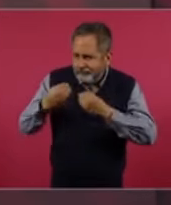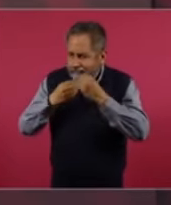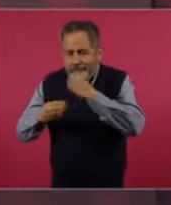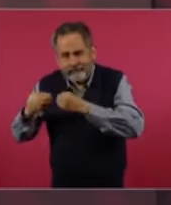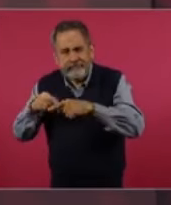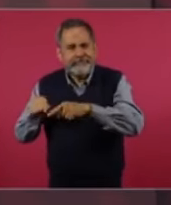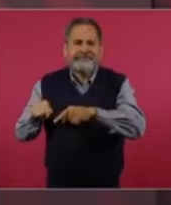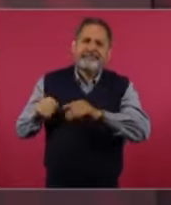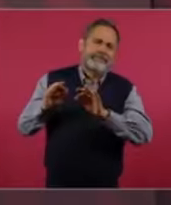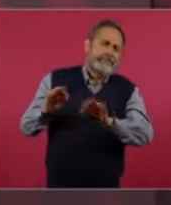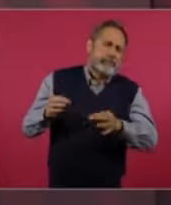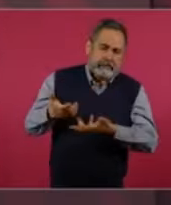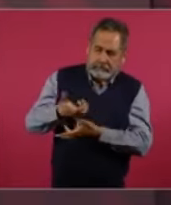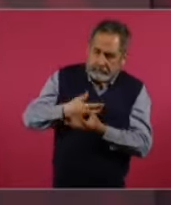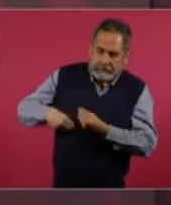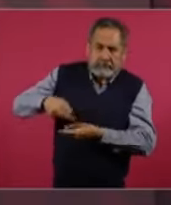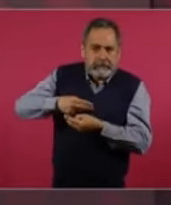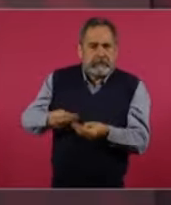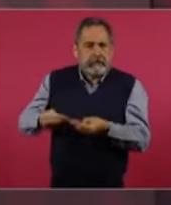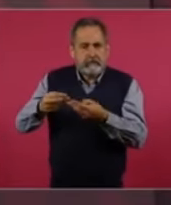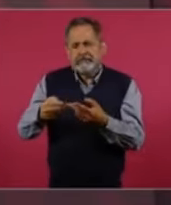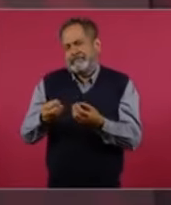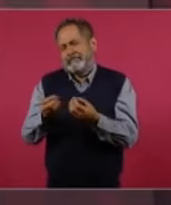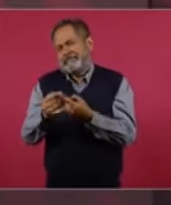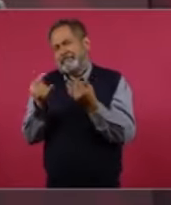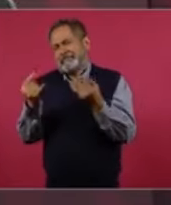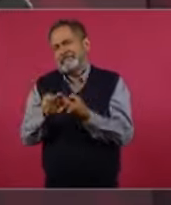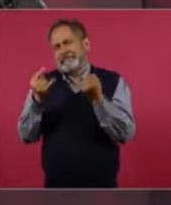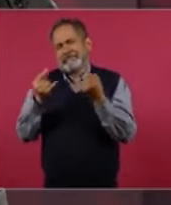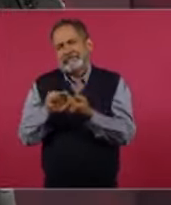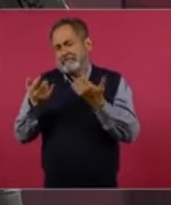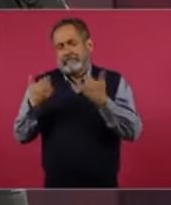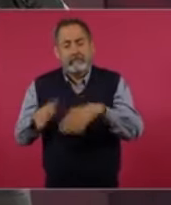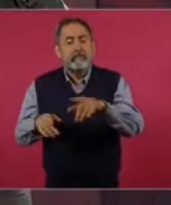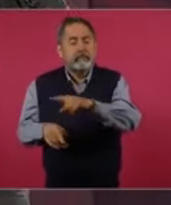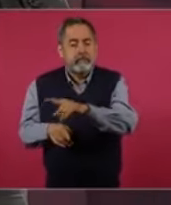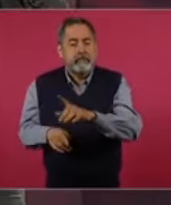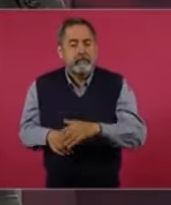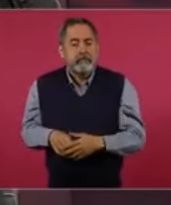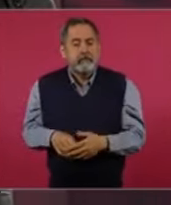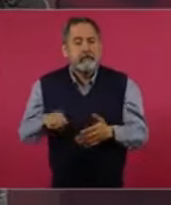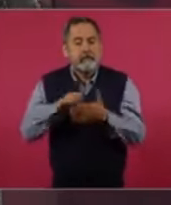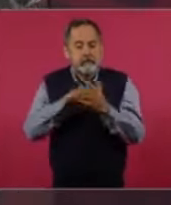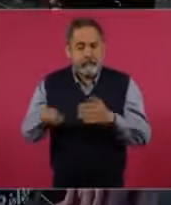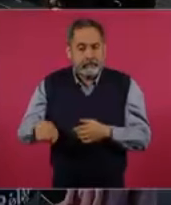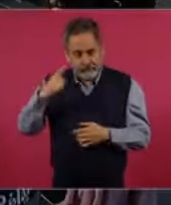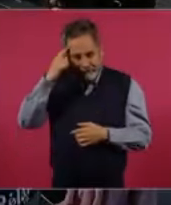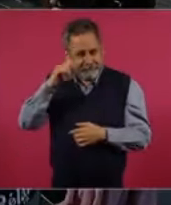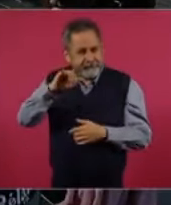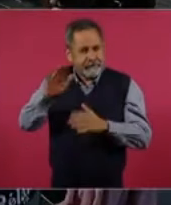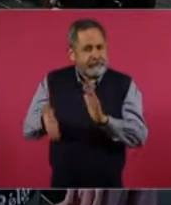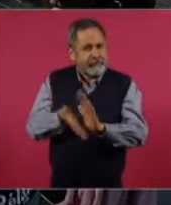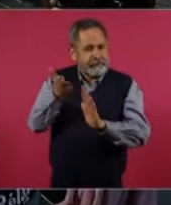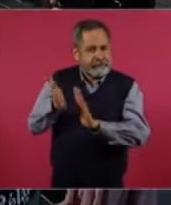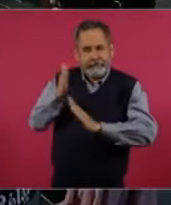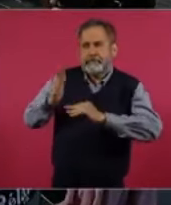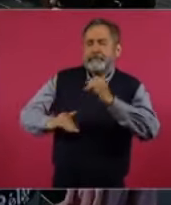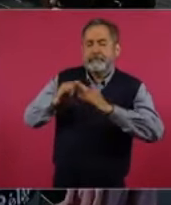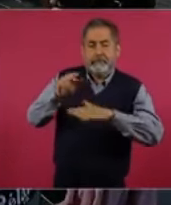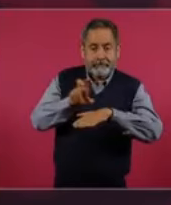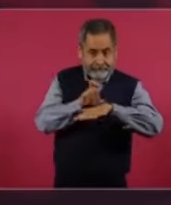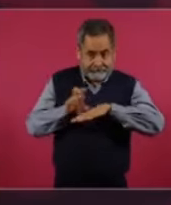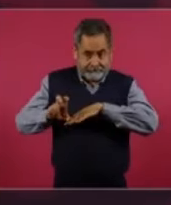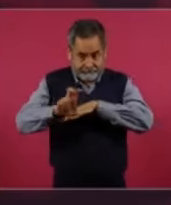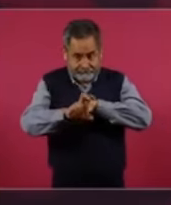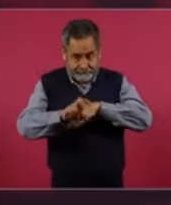Hay muchísimas anécdotas. Cuando se está construyendo el tramo del